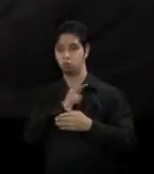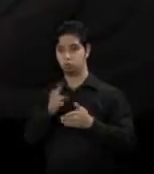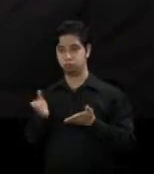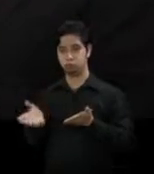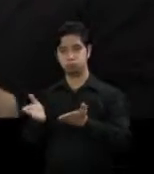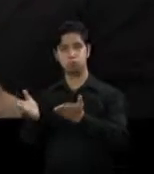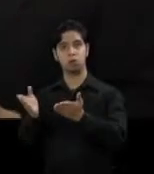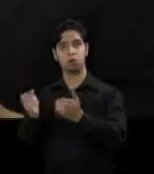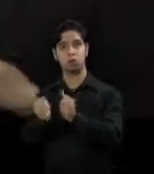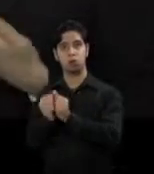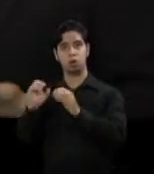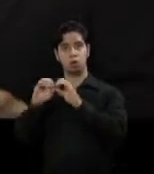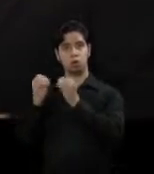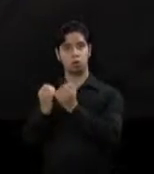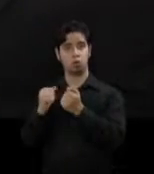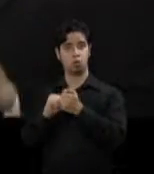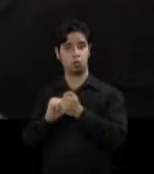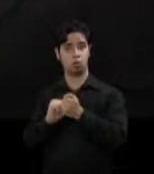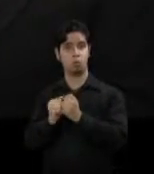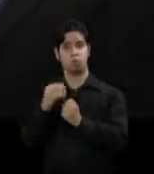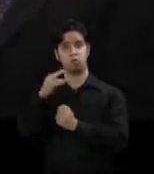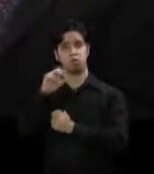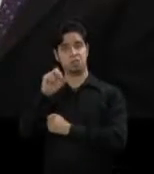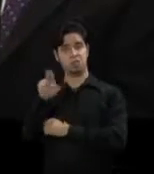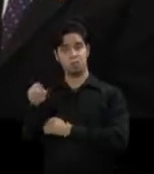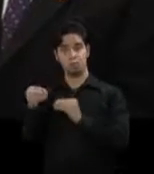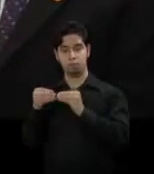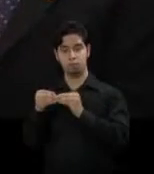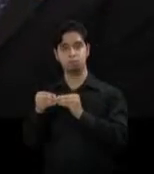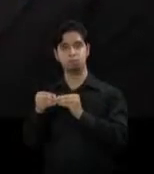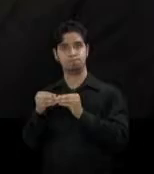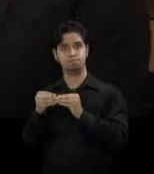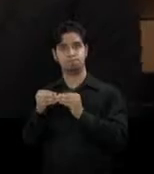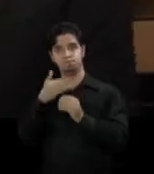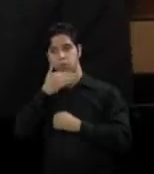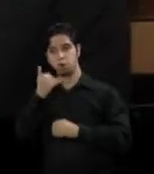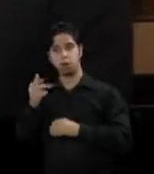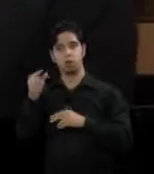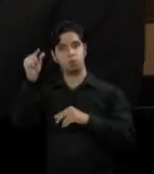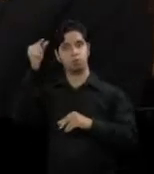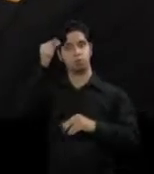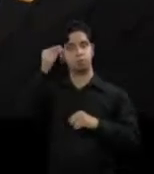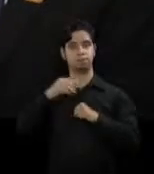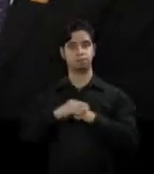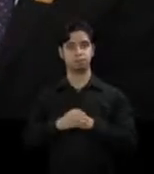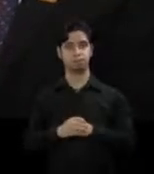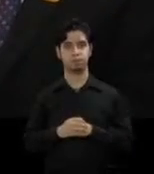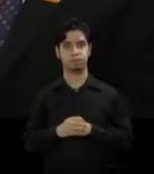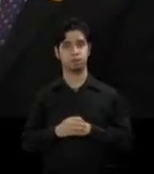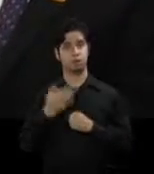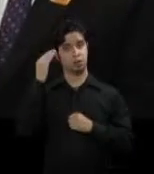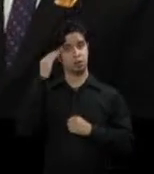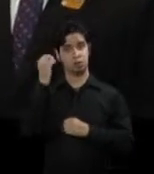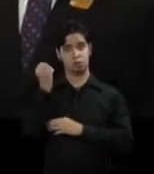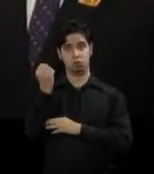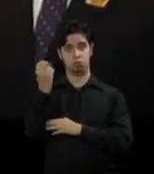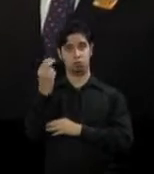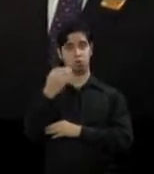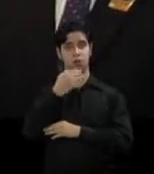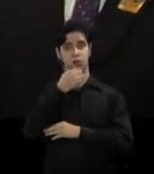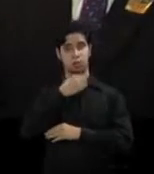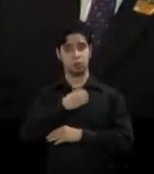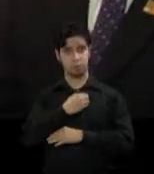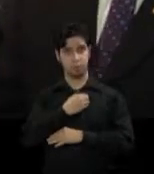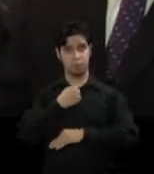CER, que ellos han sido mucho más eficientes que el propio gobierno. Bueno, muchas gracias Secretario David Bernier. Amigos, ya saben, 12 de diciembre se proclama el Día